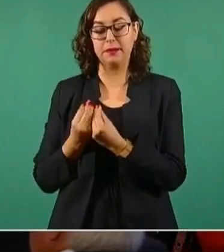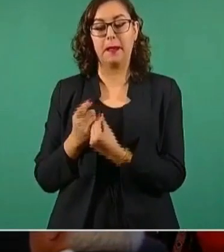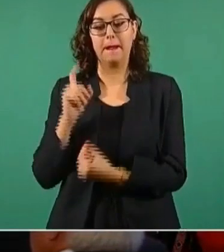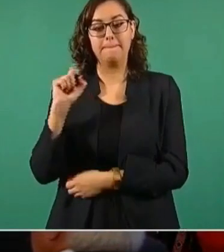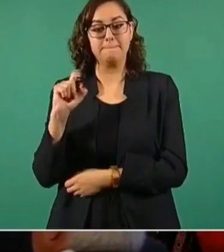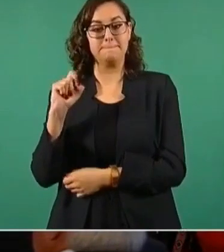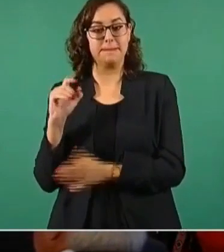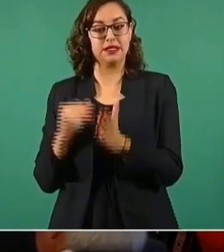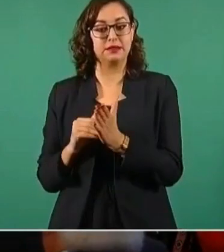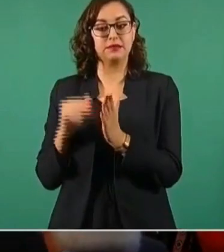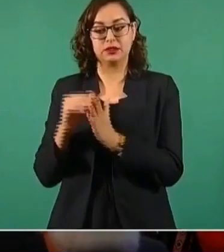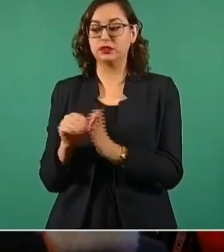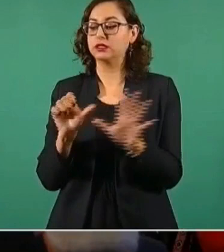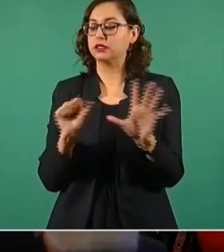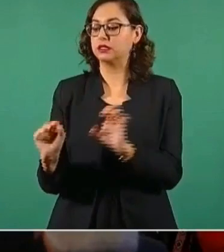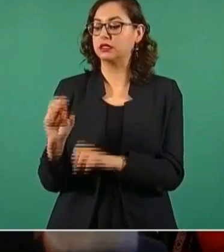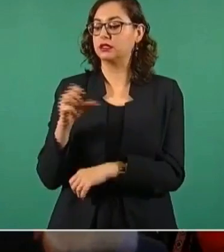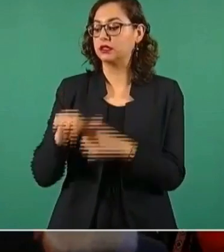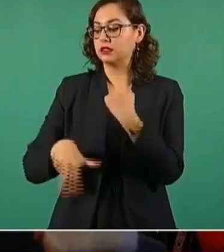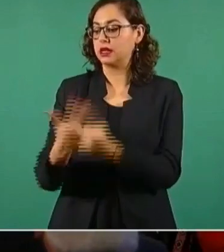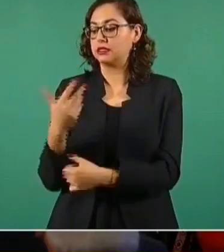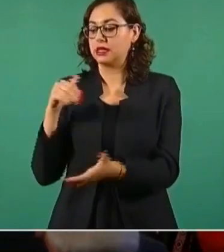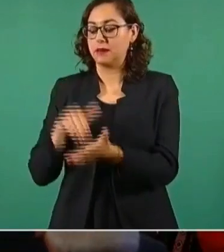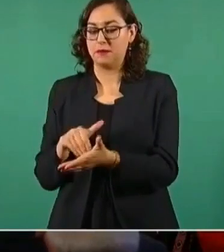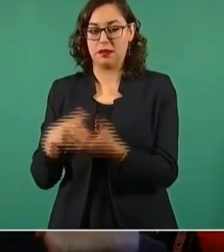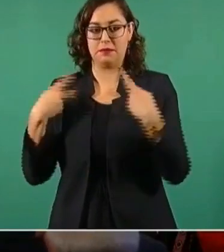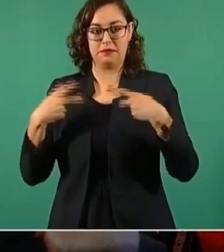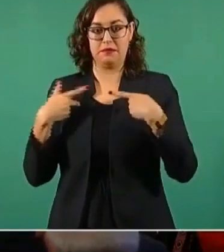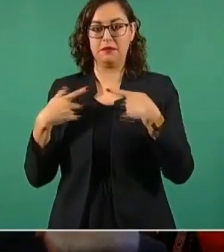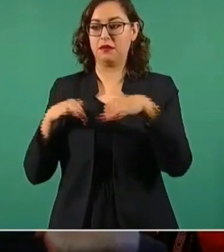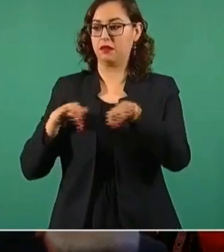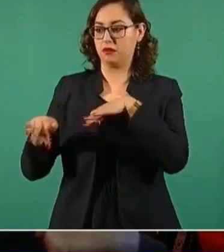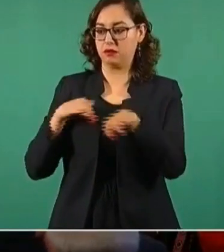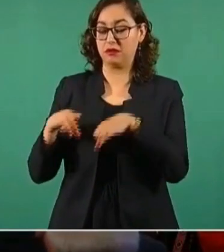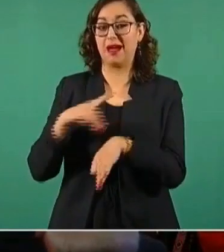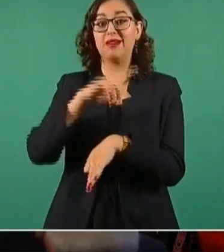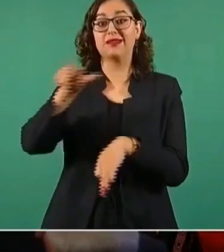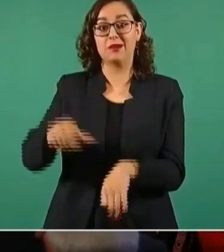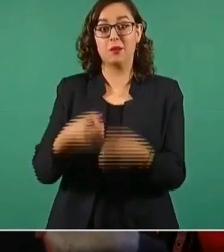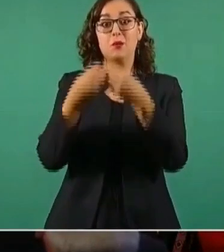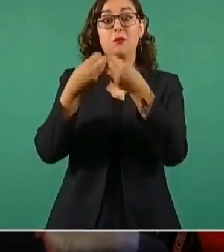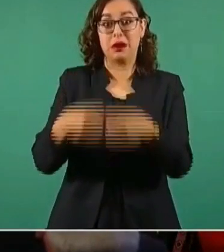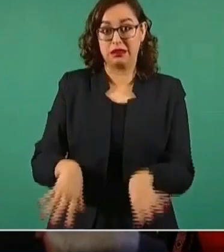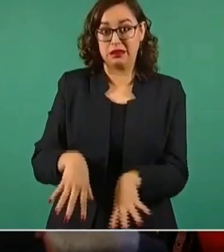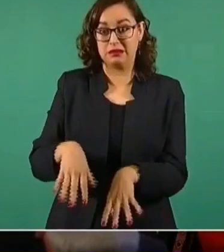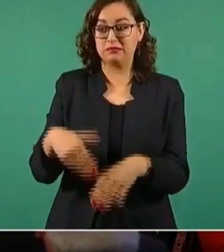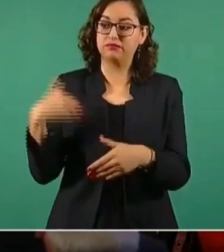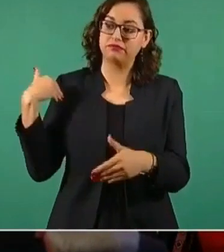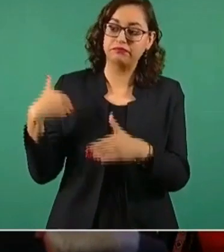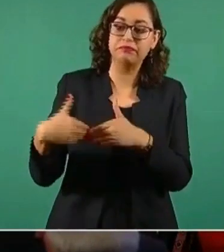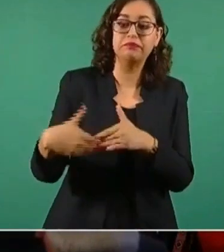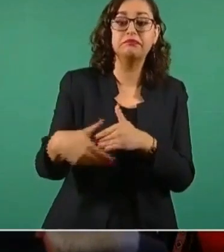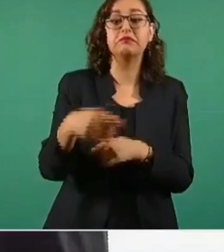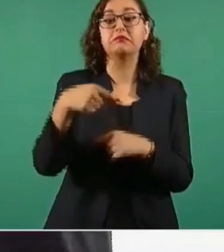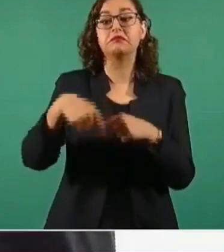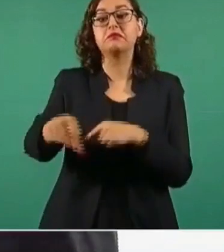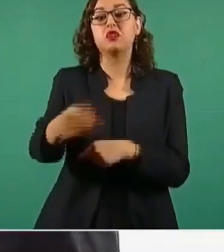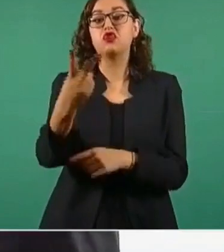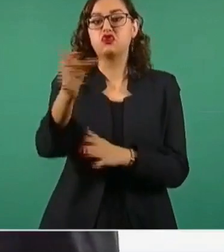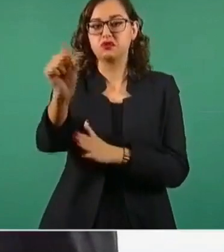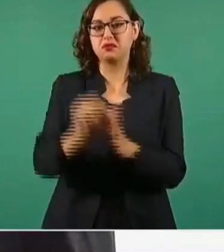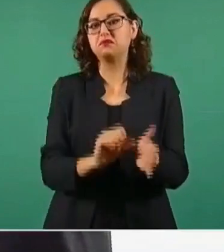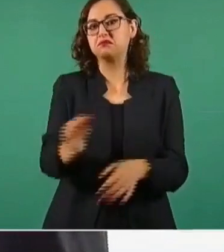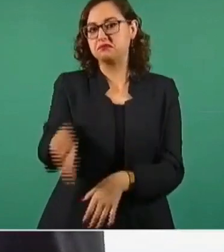.613.000 trabajadores, un objetivo que alcanzaremos en los próximos dos